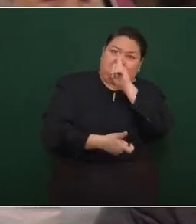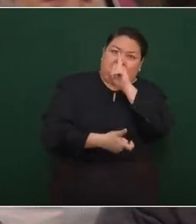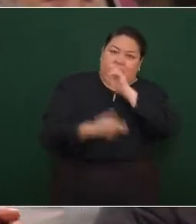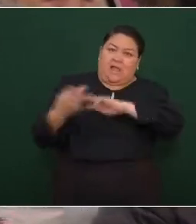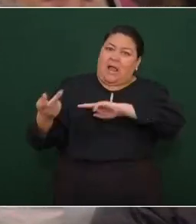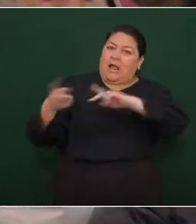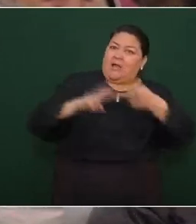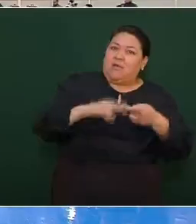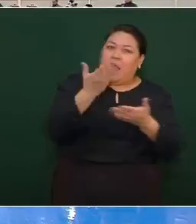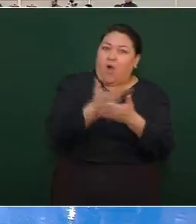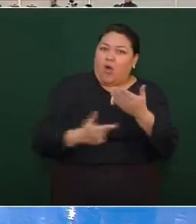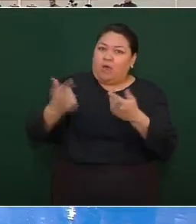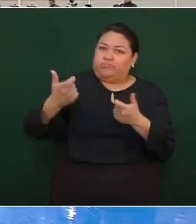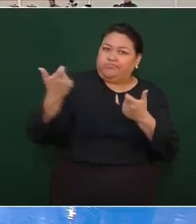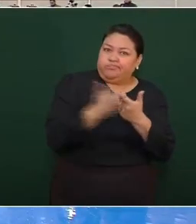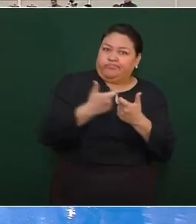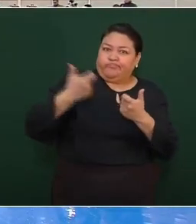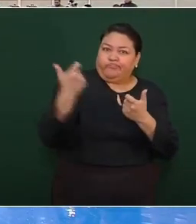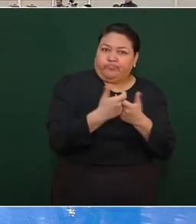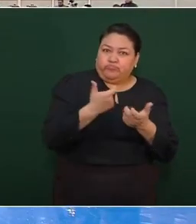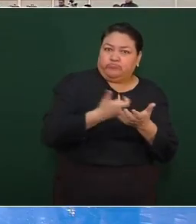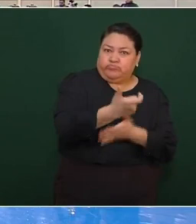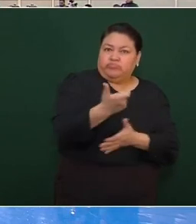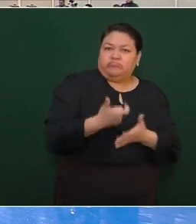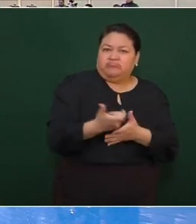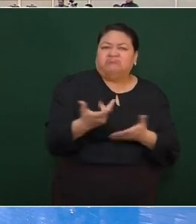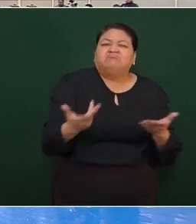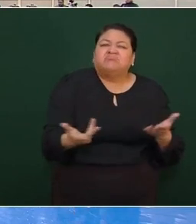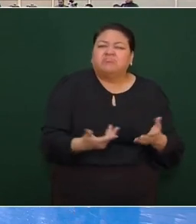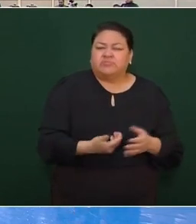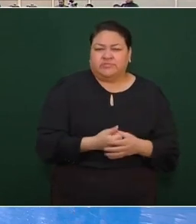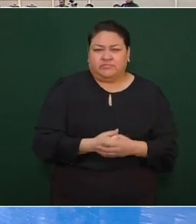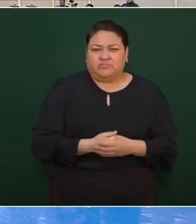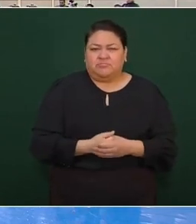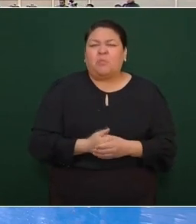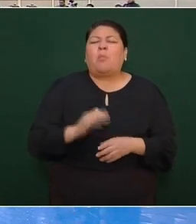contrario. Eso es todo. Gracias, presidente. Bueno,